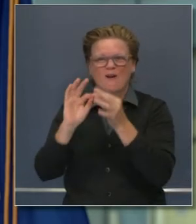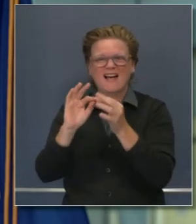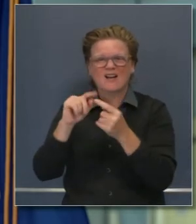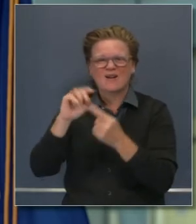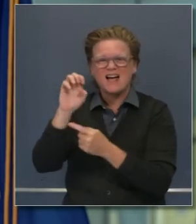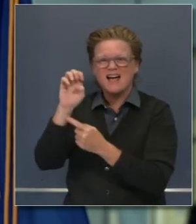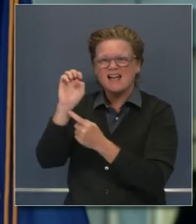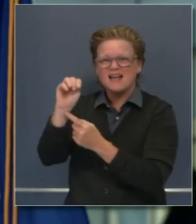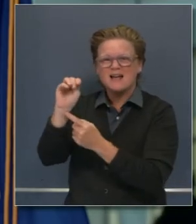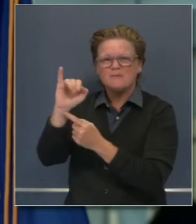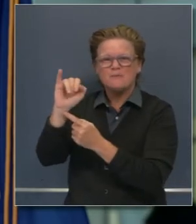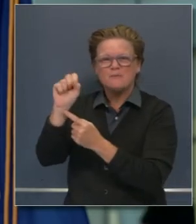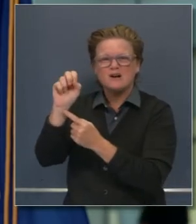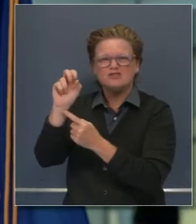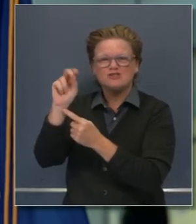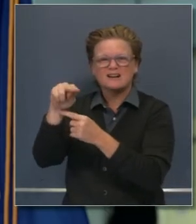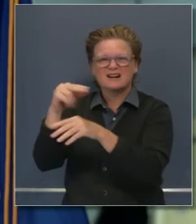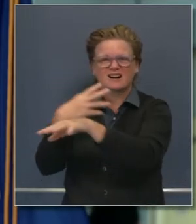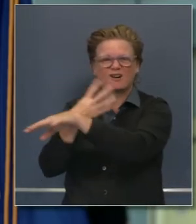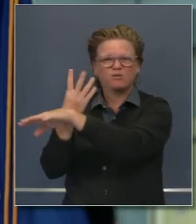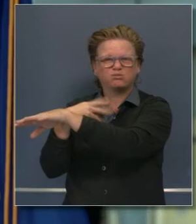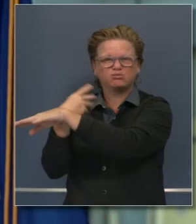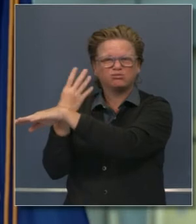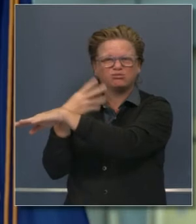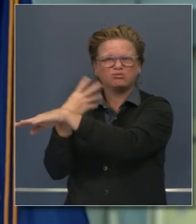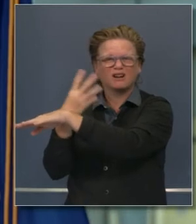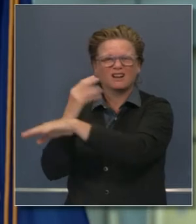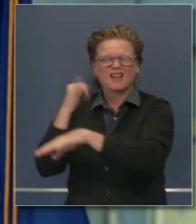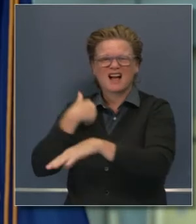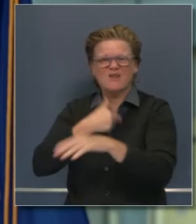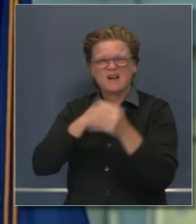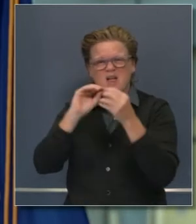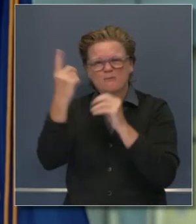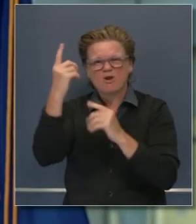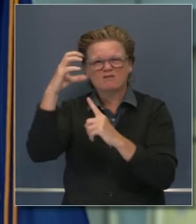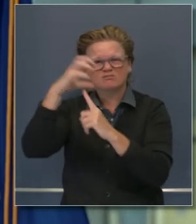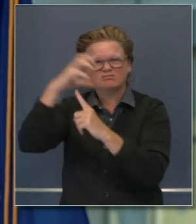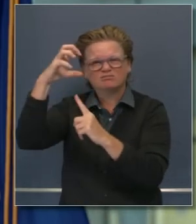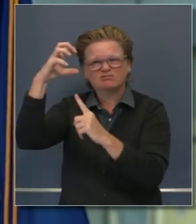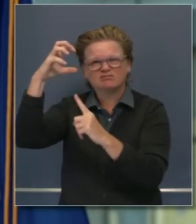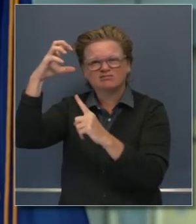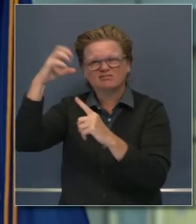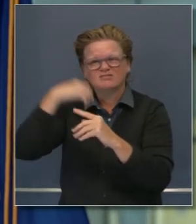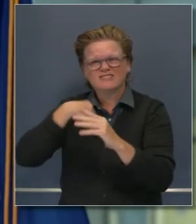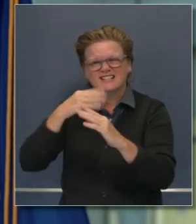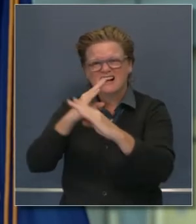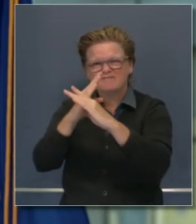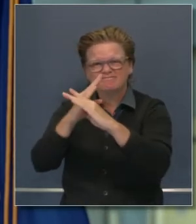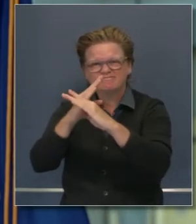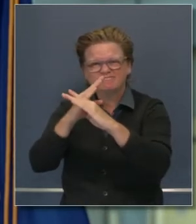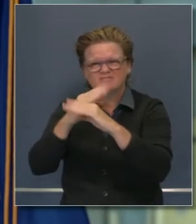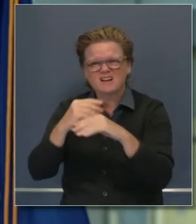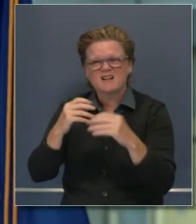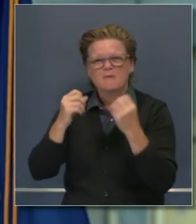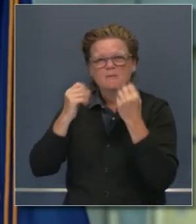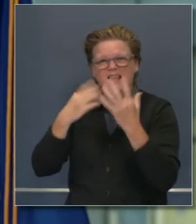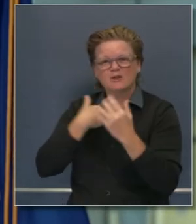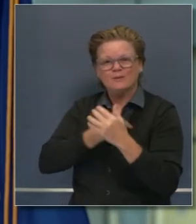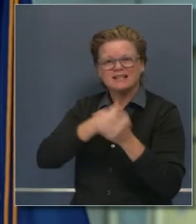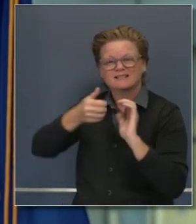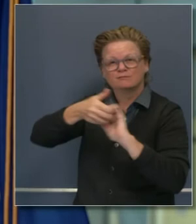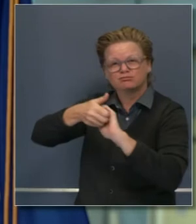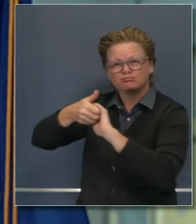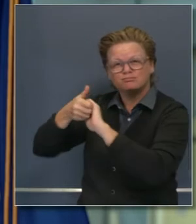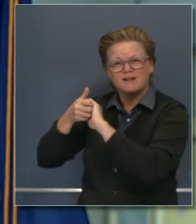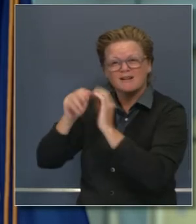mediano para reducir el uso de energía en ese espacio. Ahora hay 15 estados que se han unido a esta sociedad. Somos el primer estado en hacer eso.